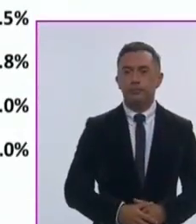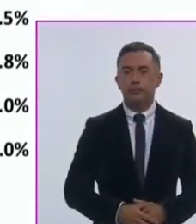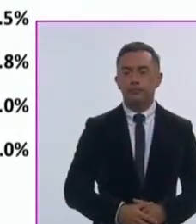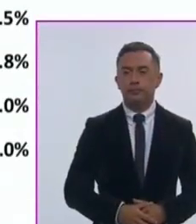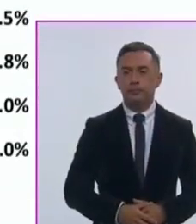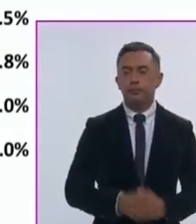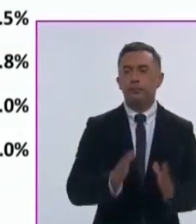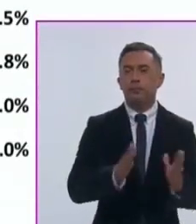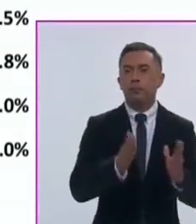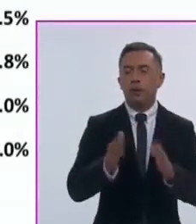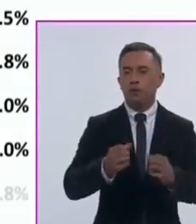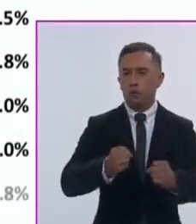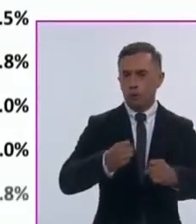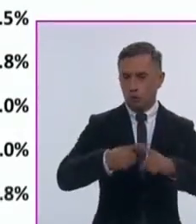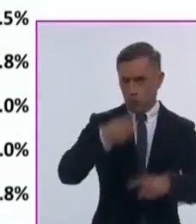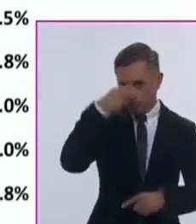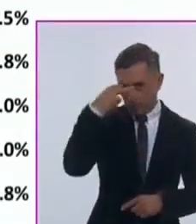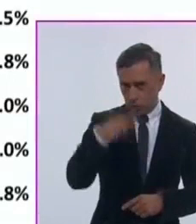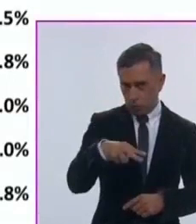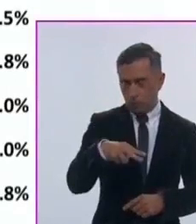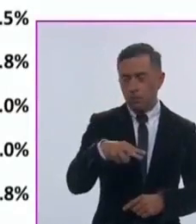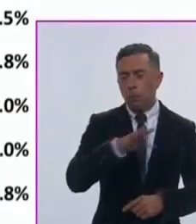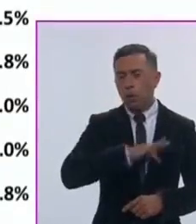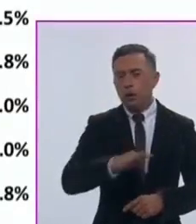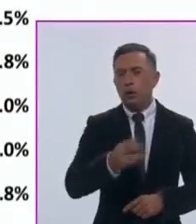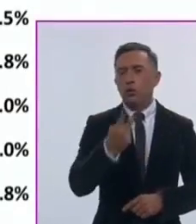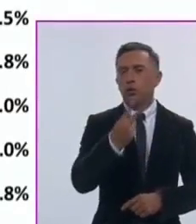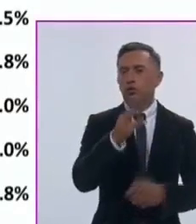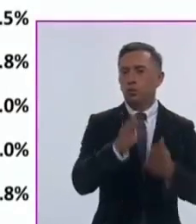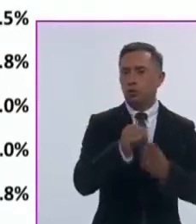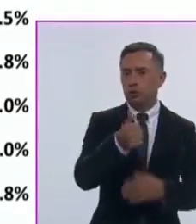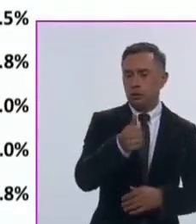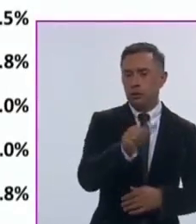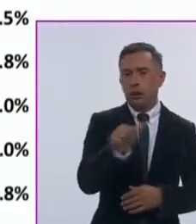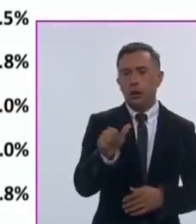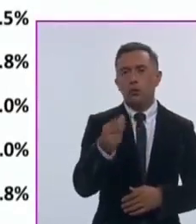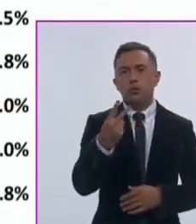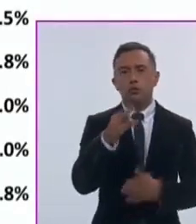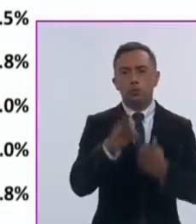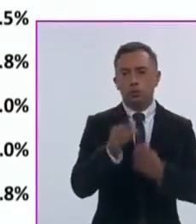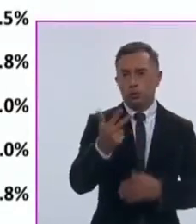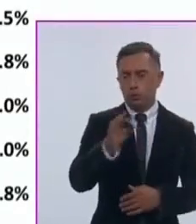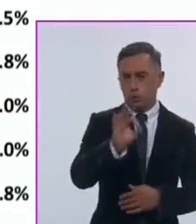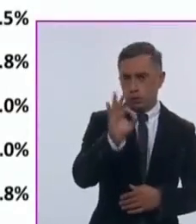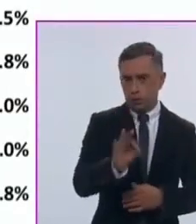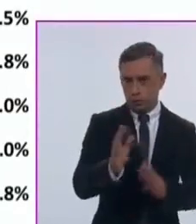Fuerza por México, entre 2.6 y 2.8 por ciento.